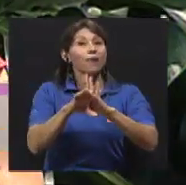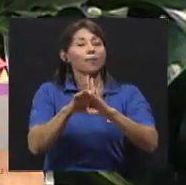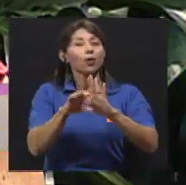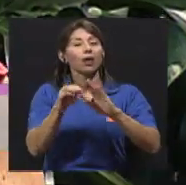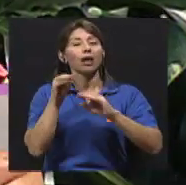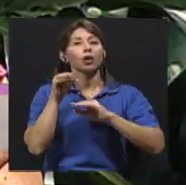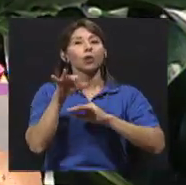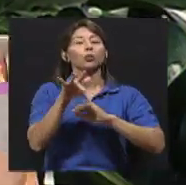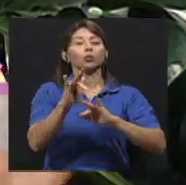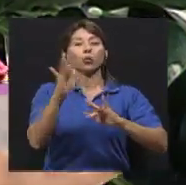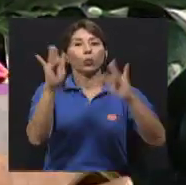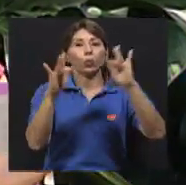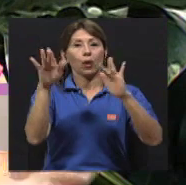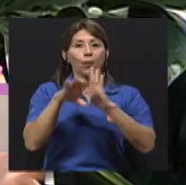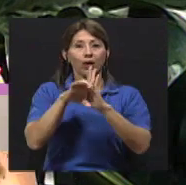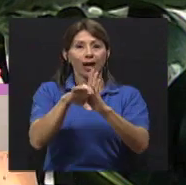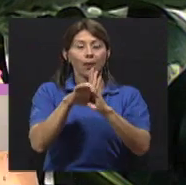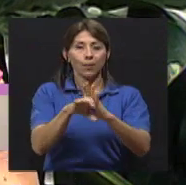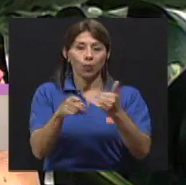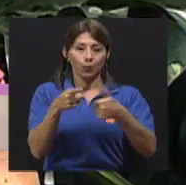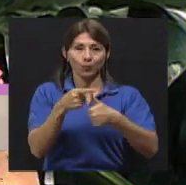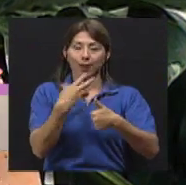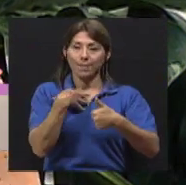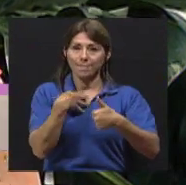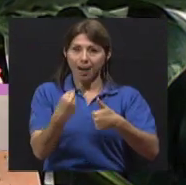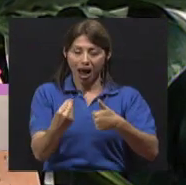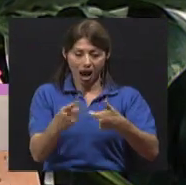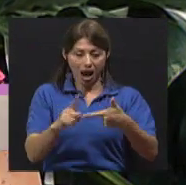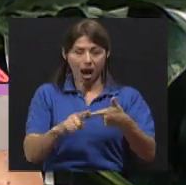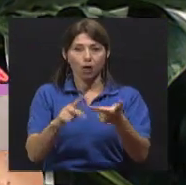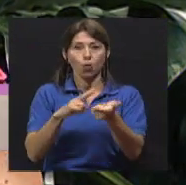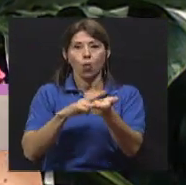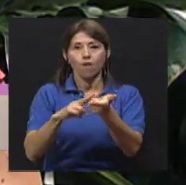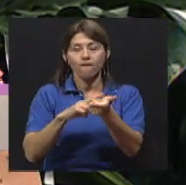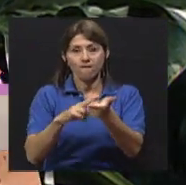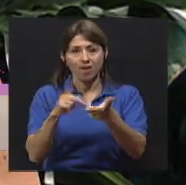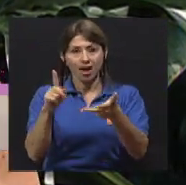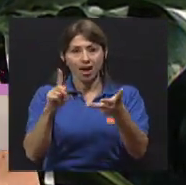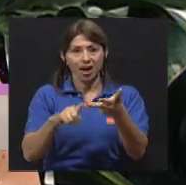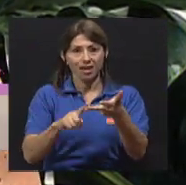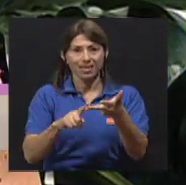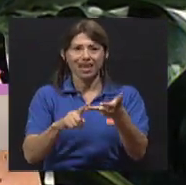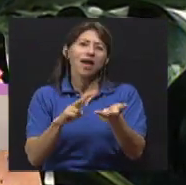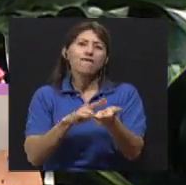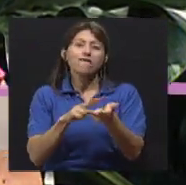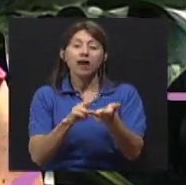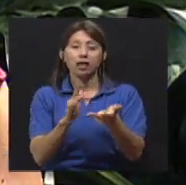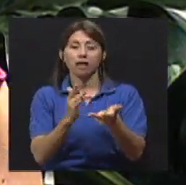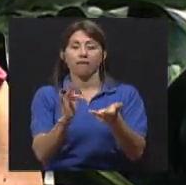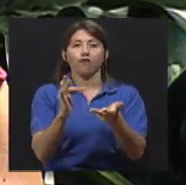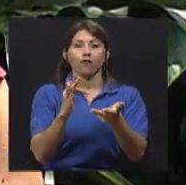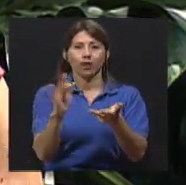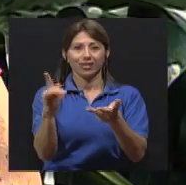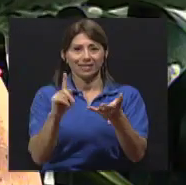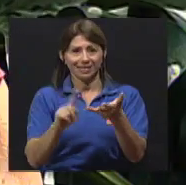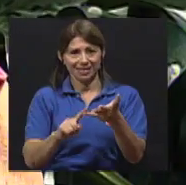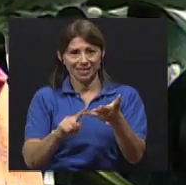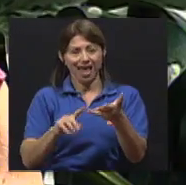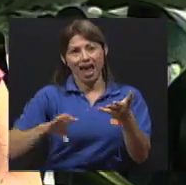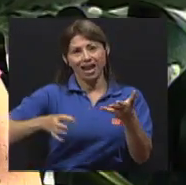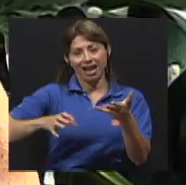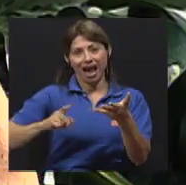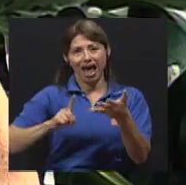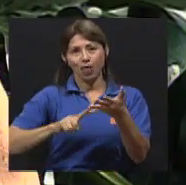reflecten la luz. Por ejemplo, vamos a mencionar el color blanco, el verde, el verde que llamamos fosforescente,